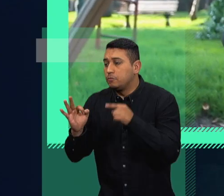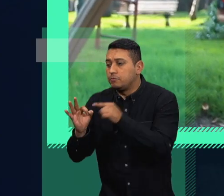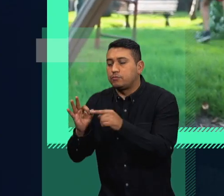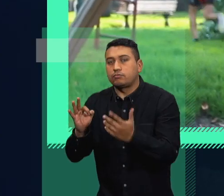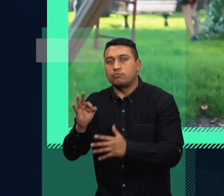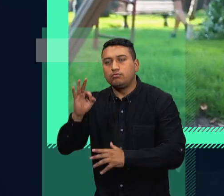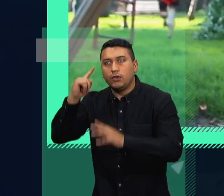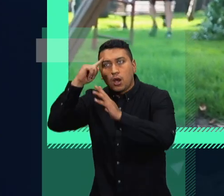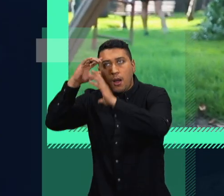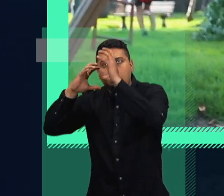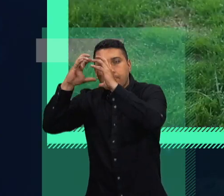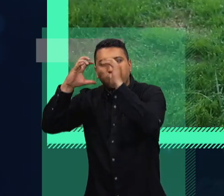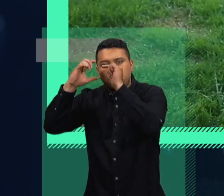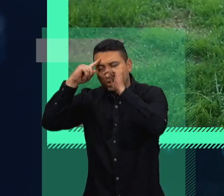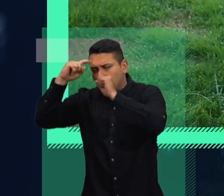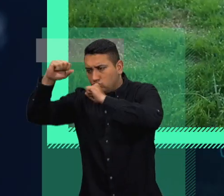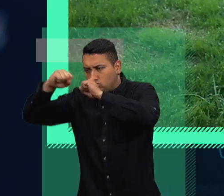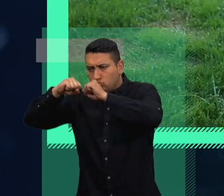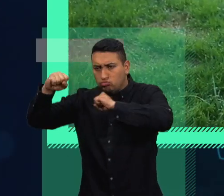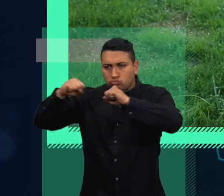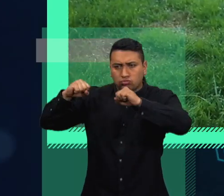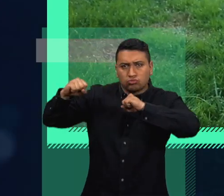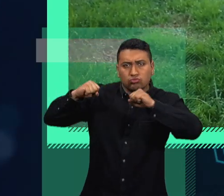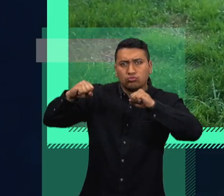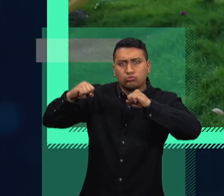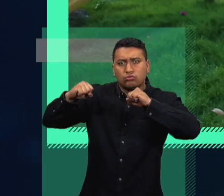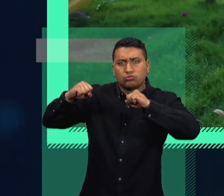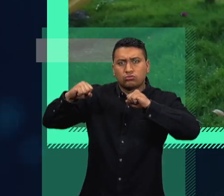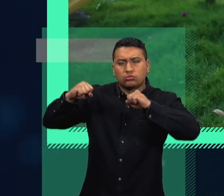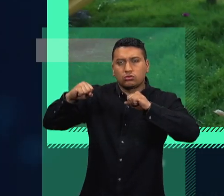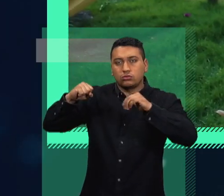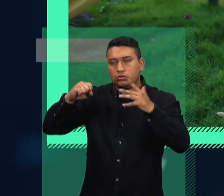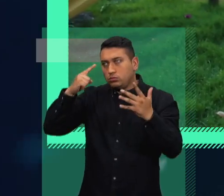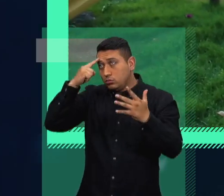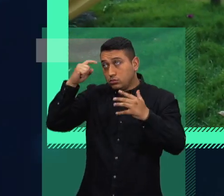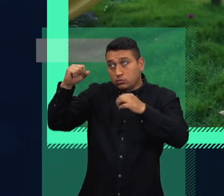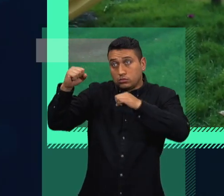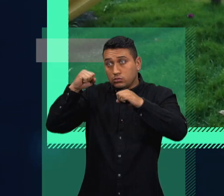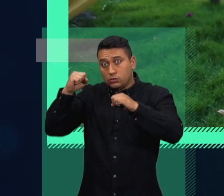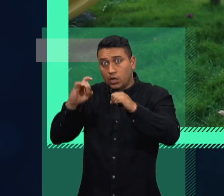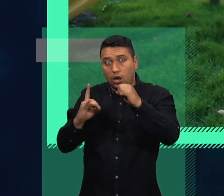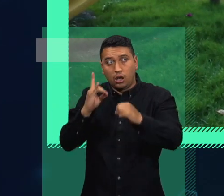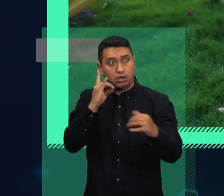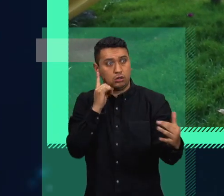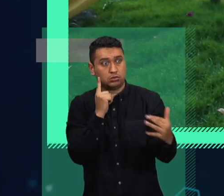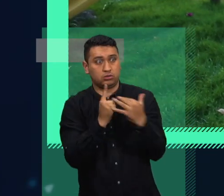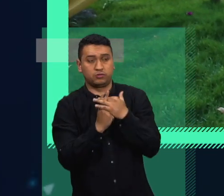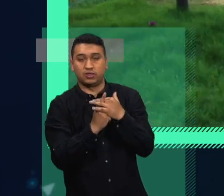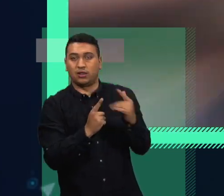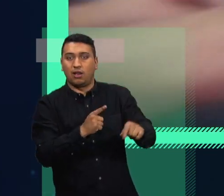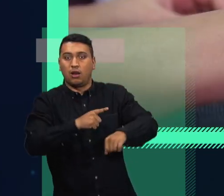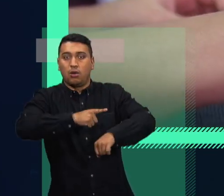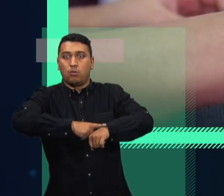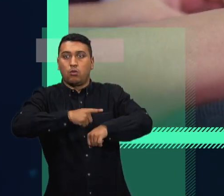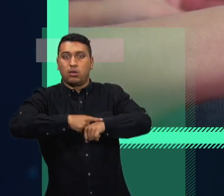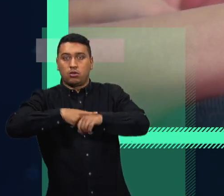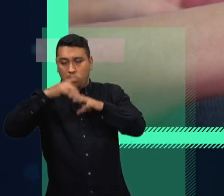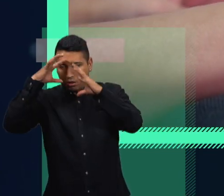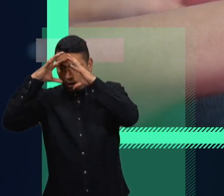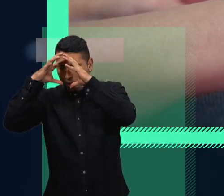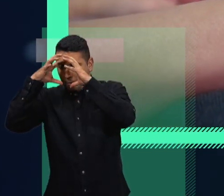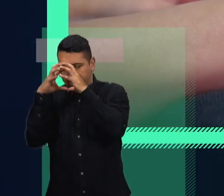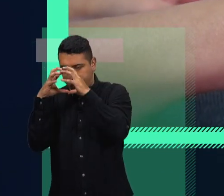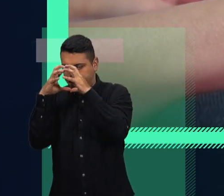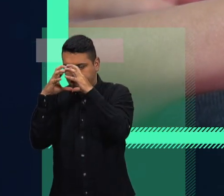con eso construir el cerebro. Y cuando esa ventana de oportunidad, cuando ese momento crítico se cierra, se cerró.